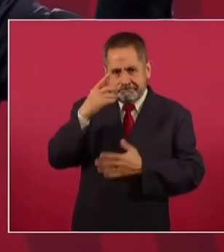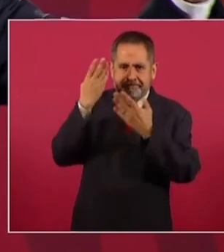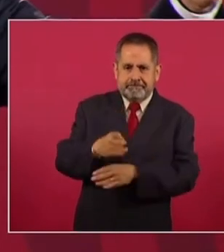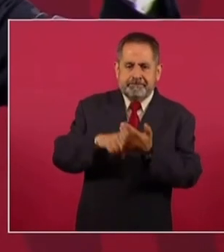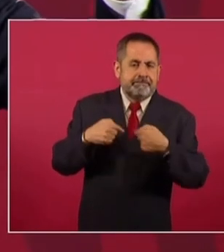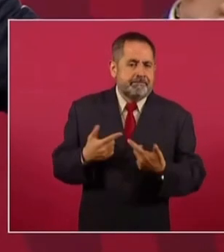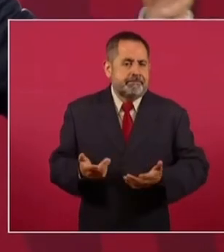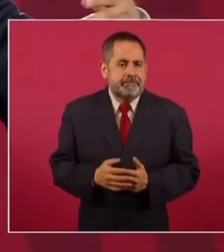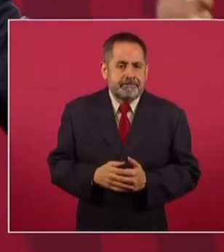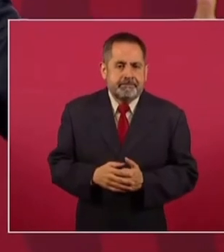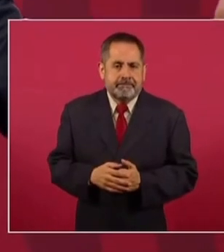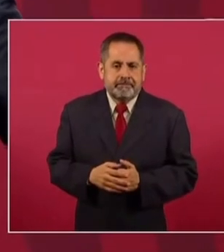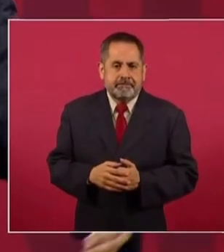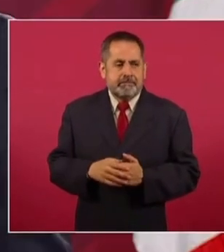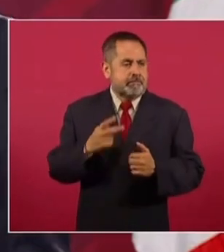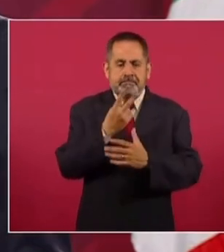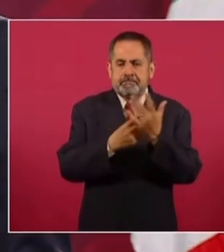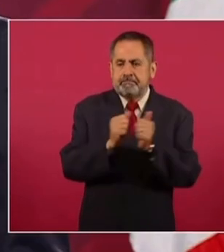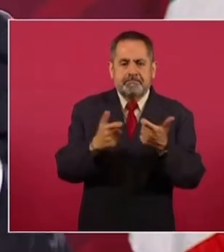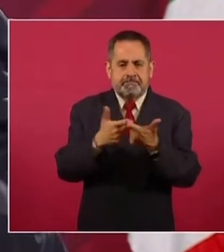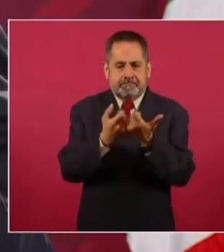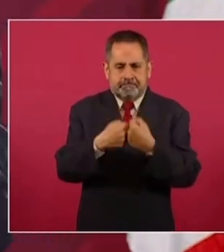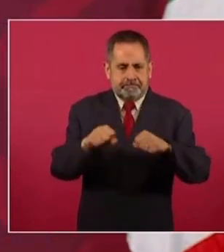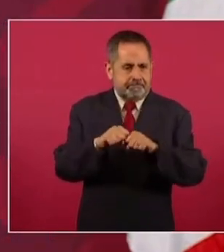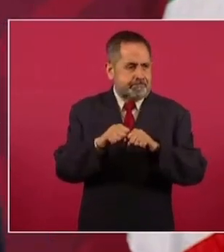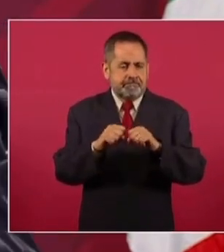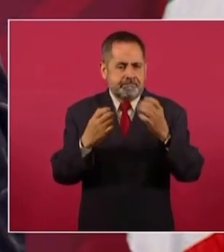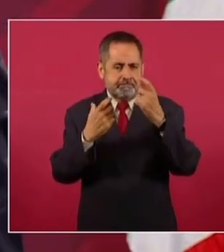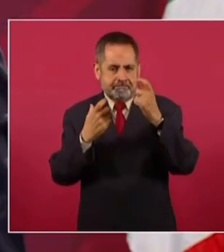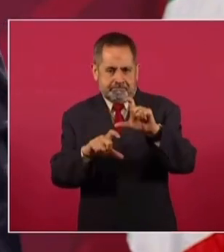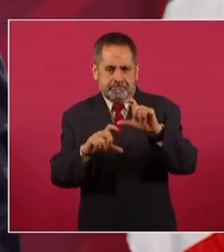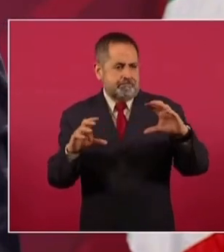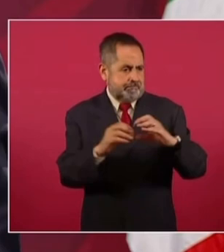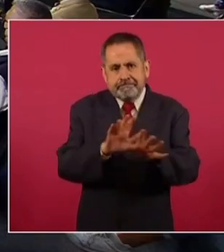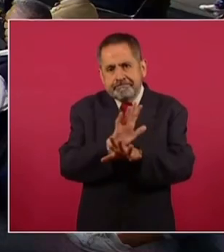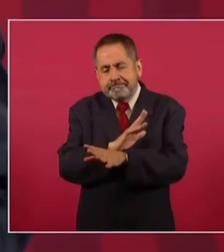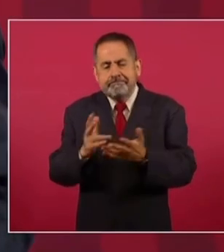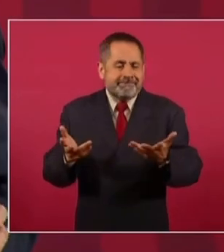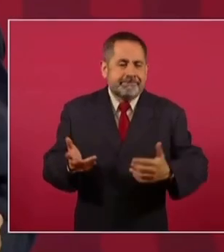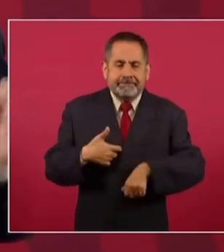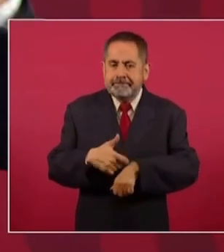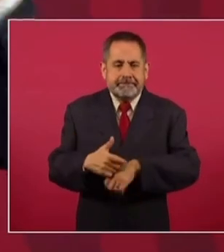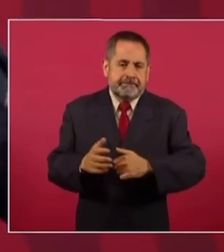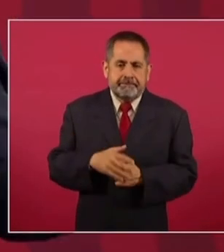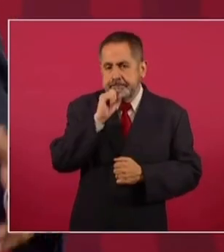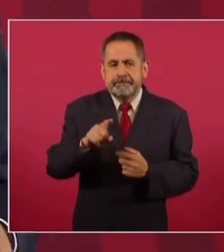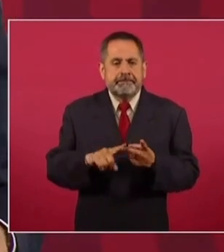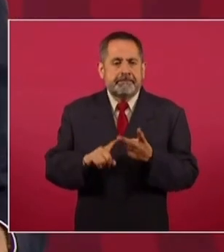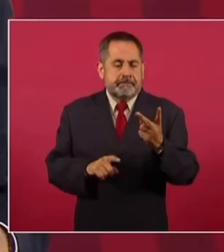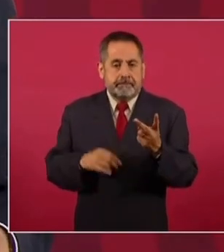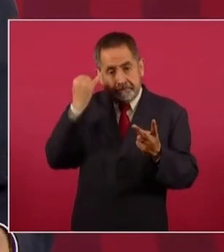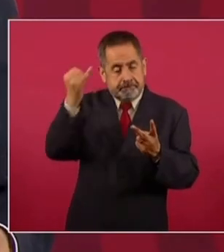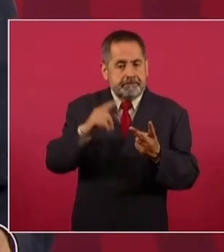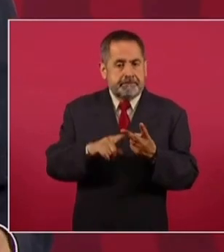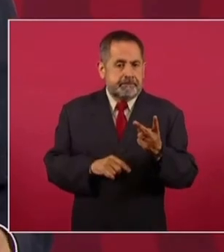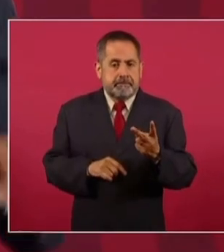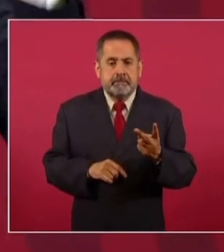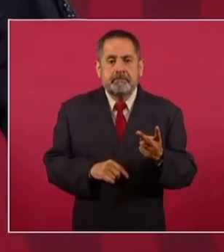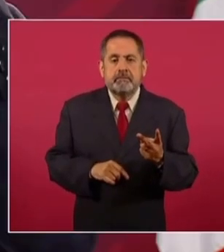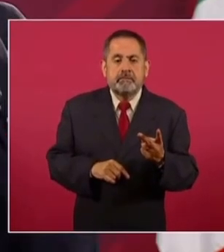mixto con participación mayoritaria del gobierno. Y también, imagínense,